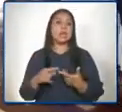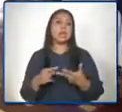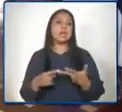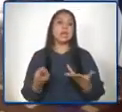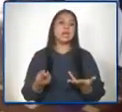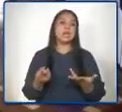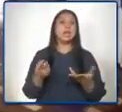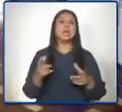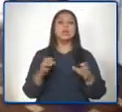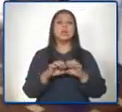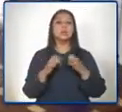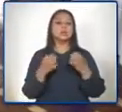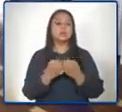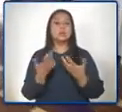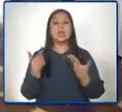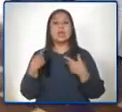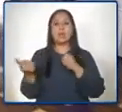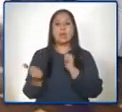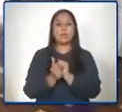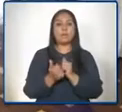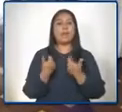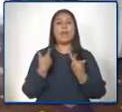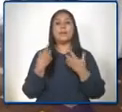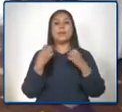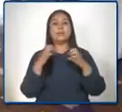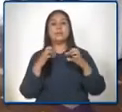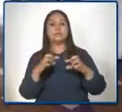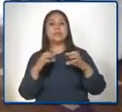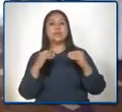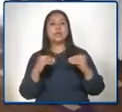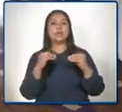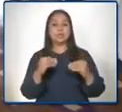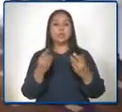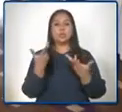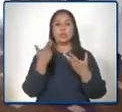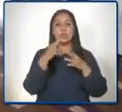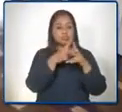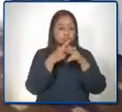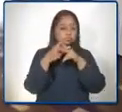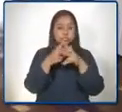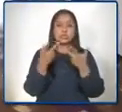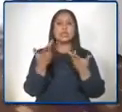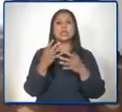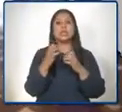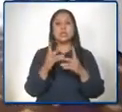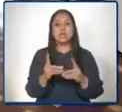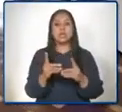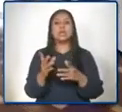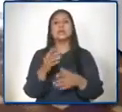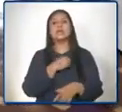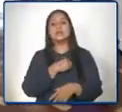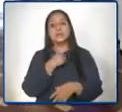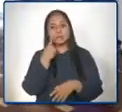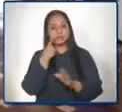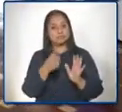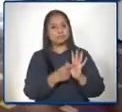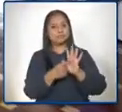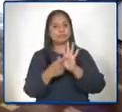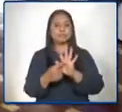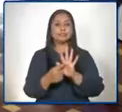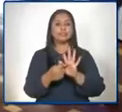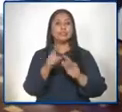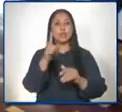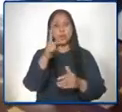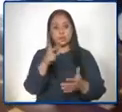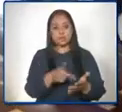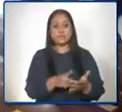equipos de acompañamiento pedagógico, de supervisión educativa y quiero reconocer una